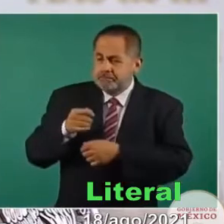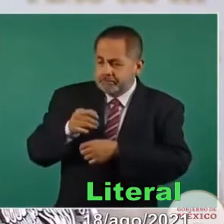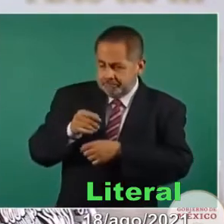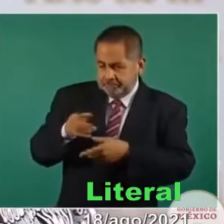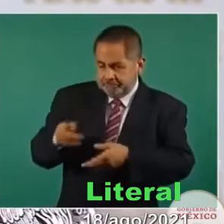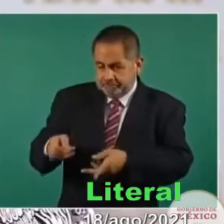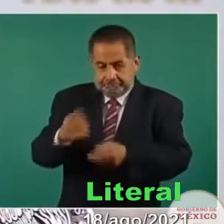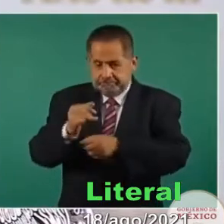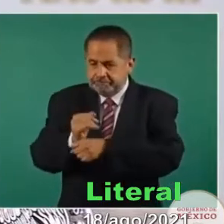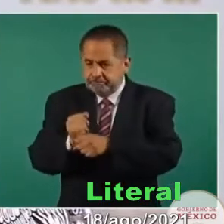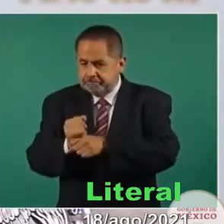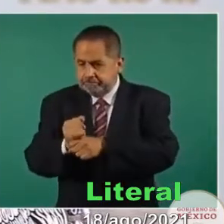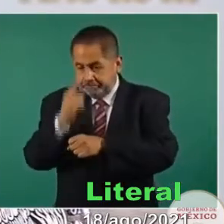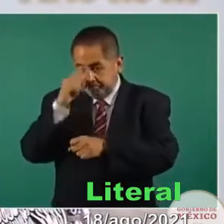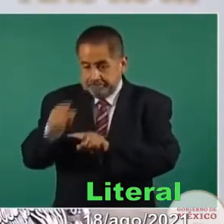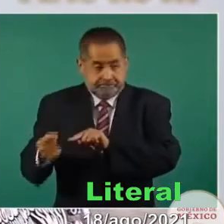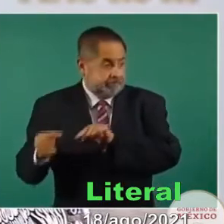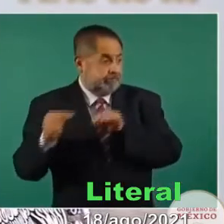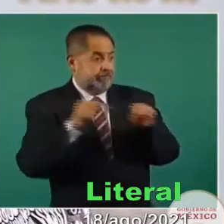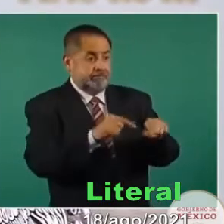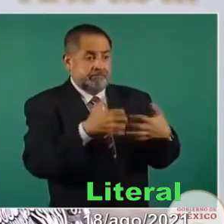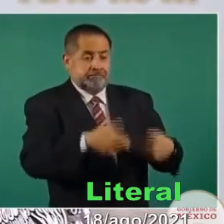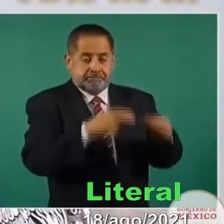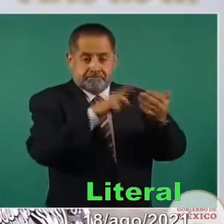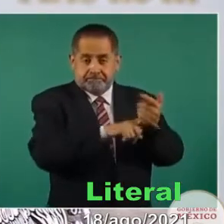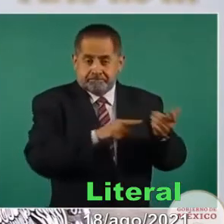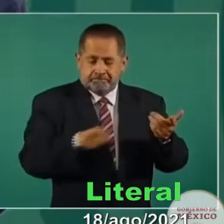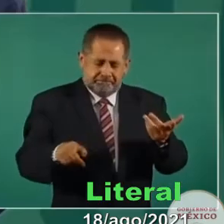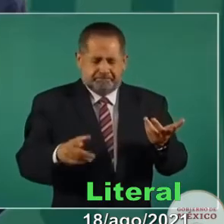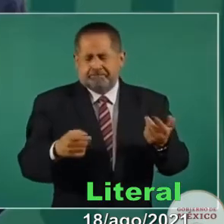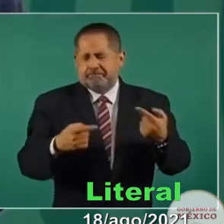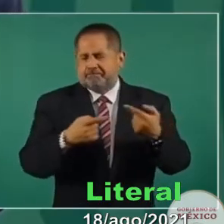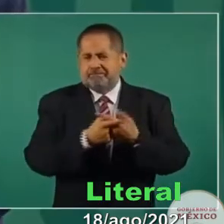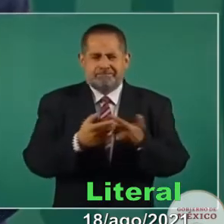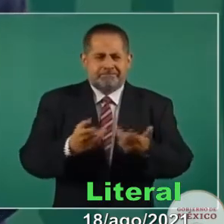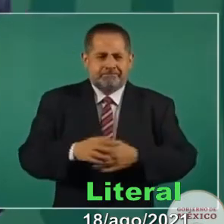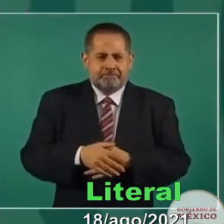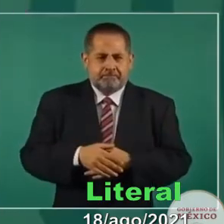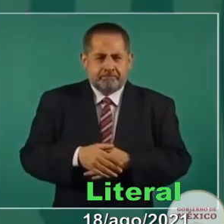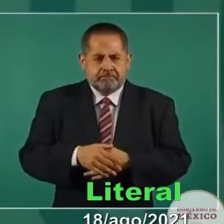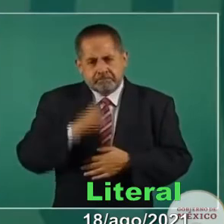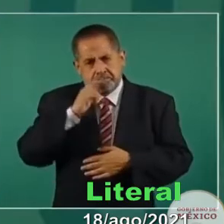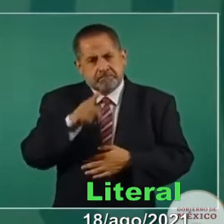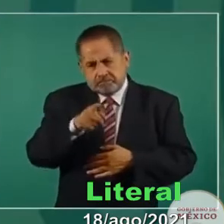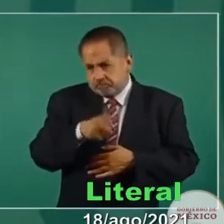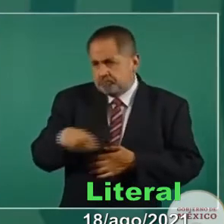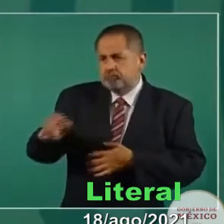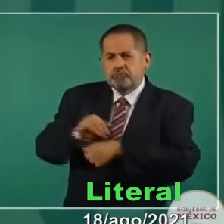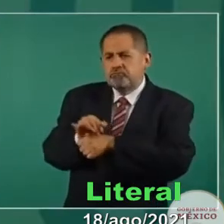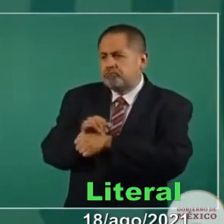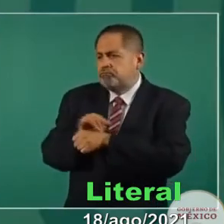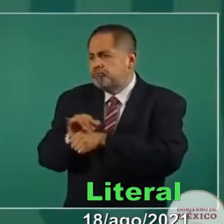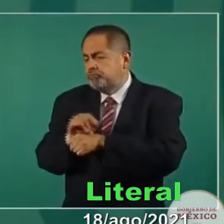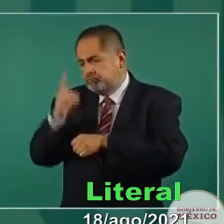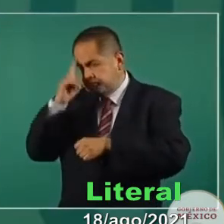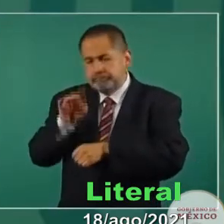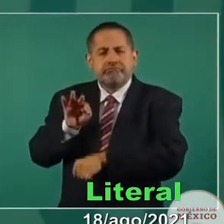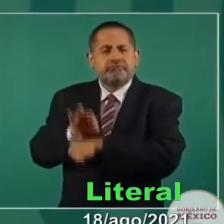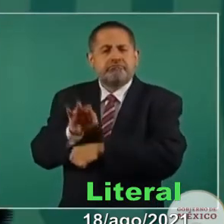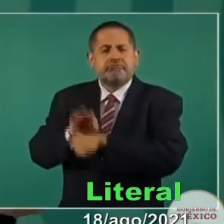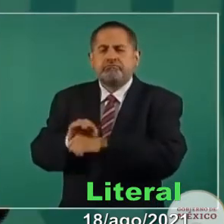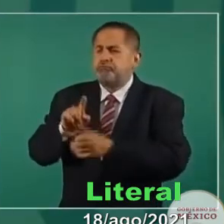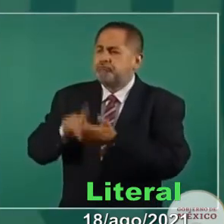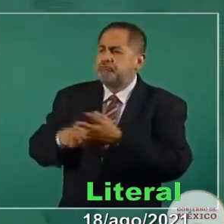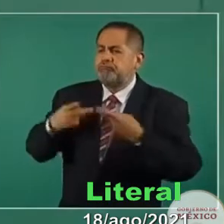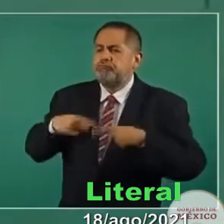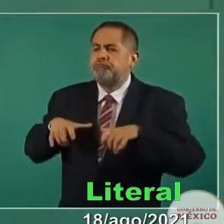de las empresas y no hacer investigaciones en